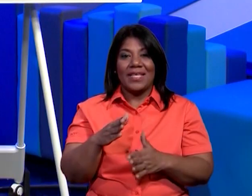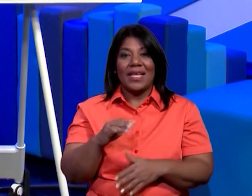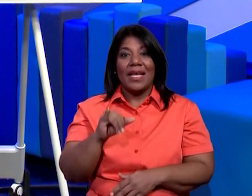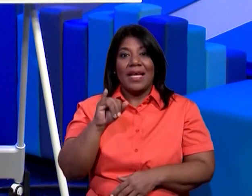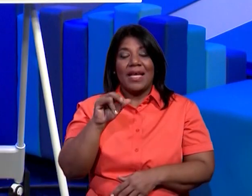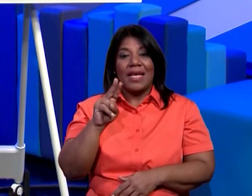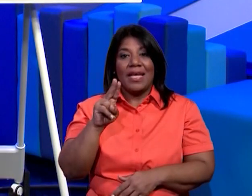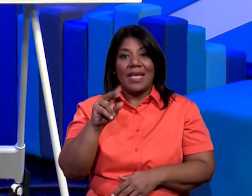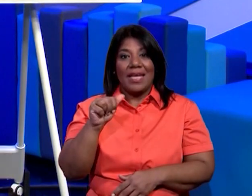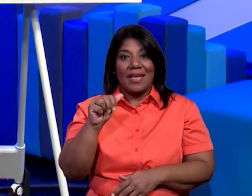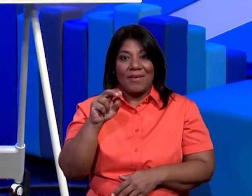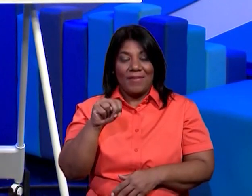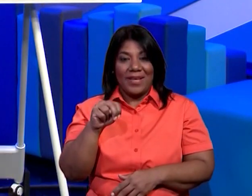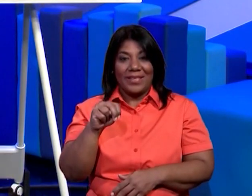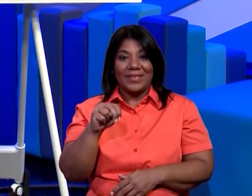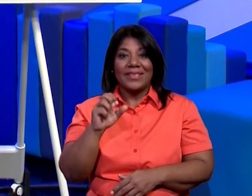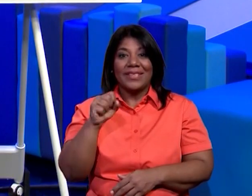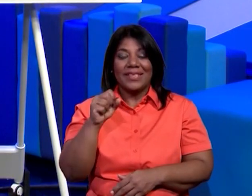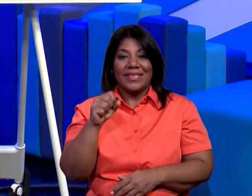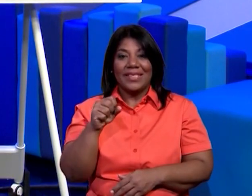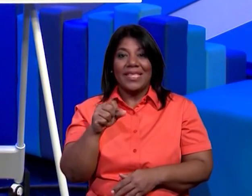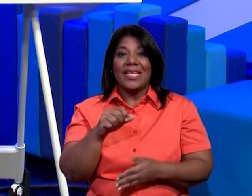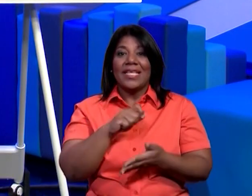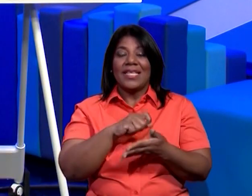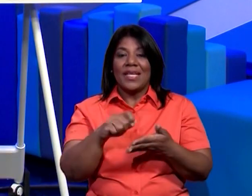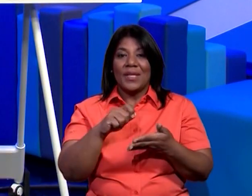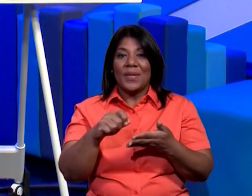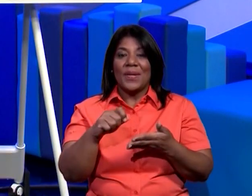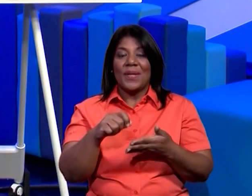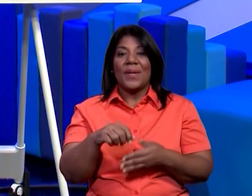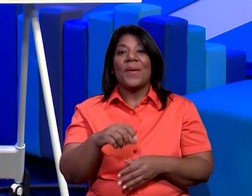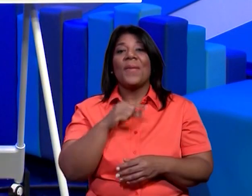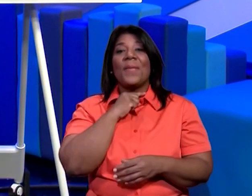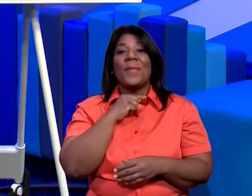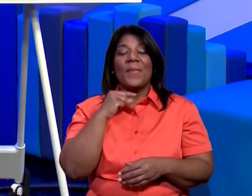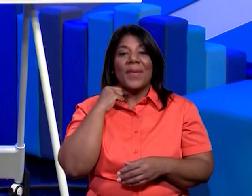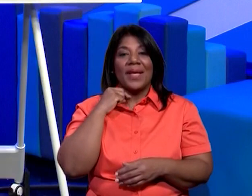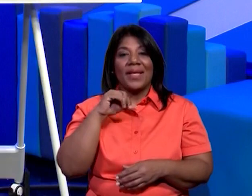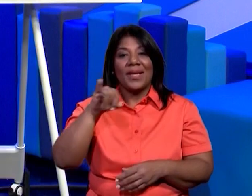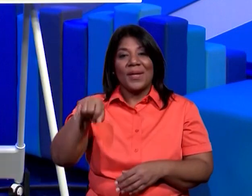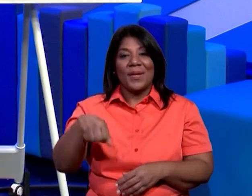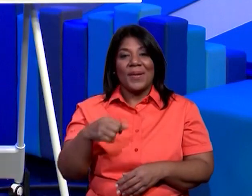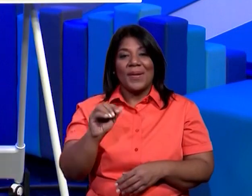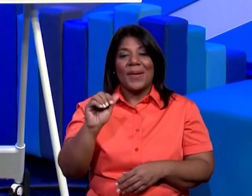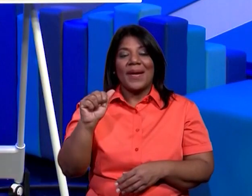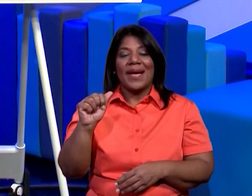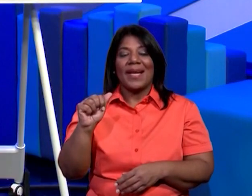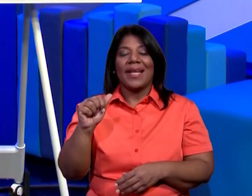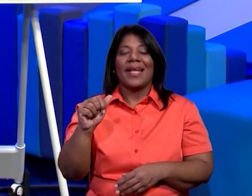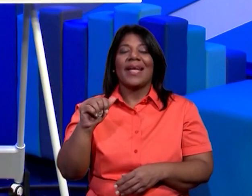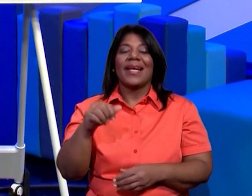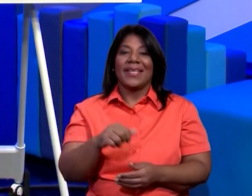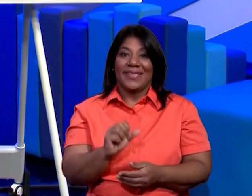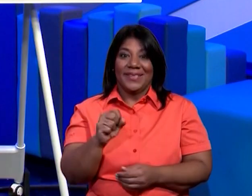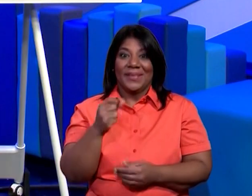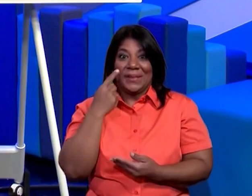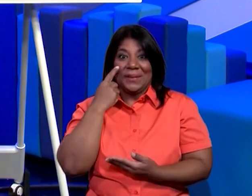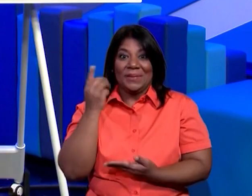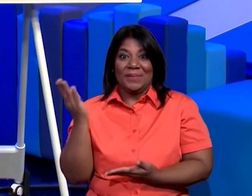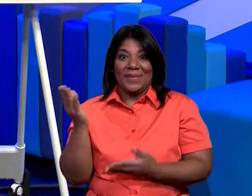rodríguez del centro de formación integral padre fernando guardia jaén prestemos atención a ver qué nos dice